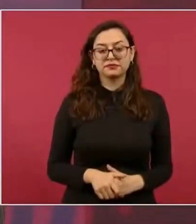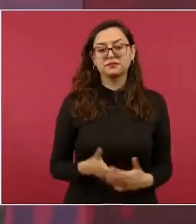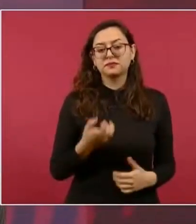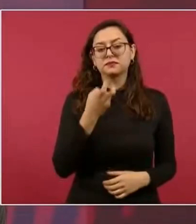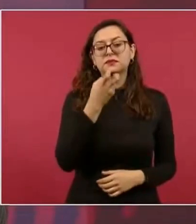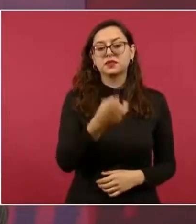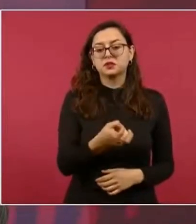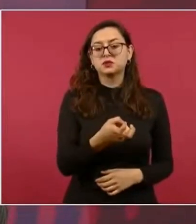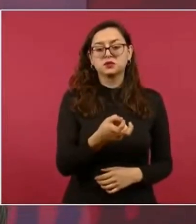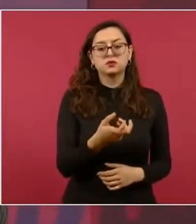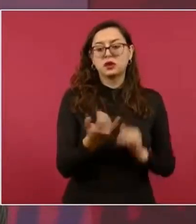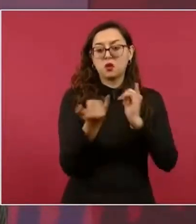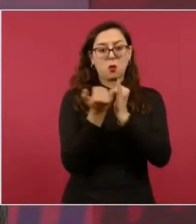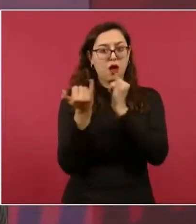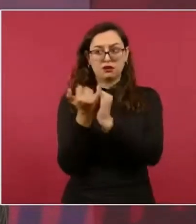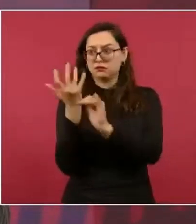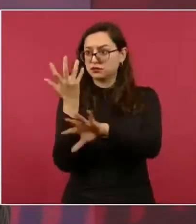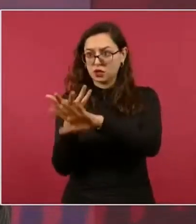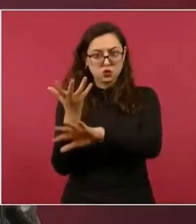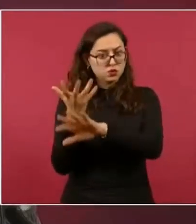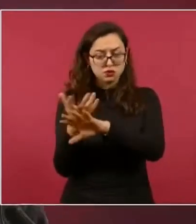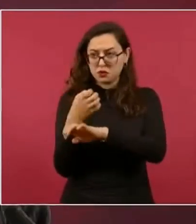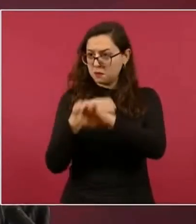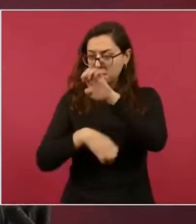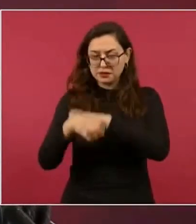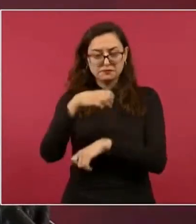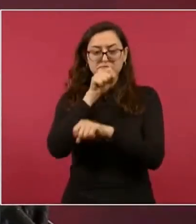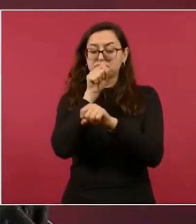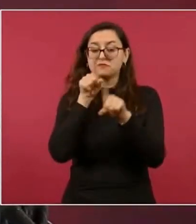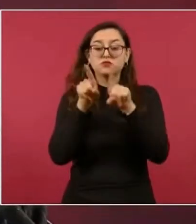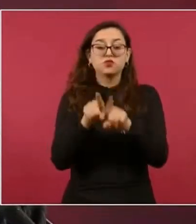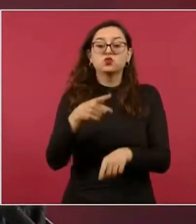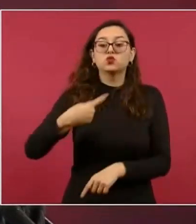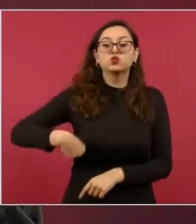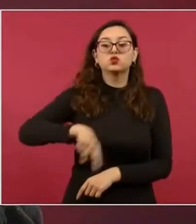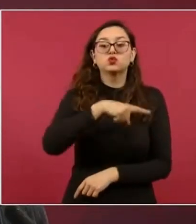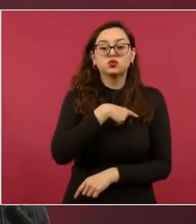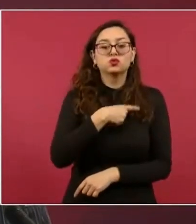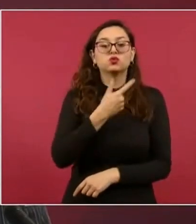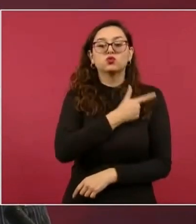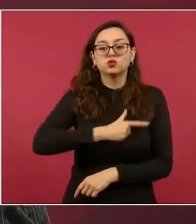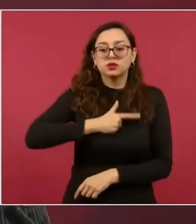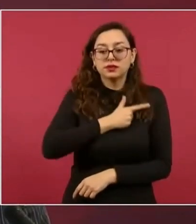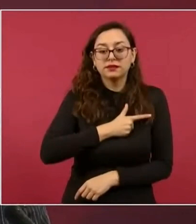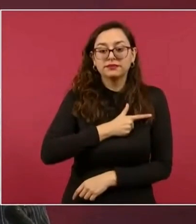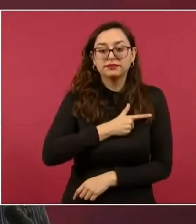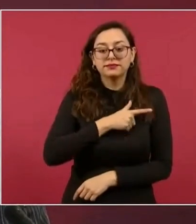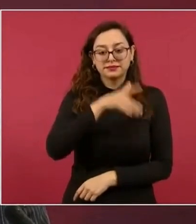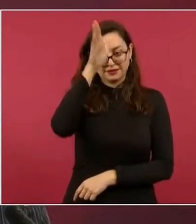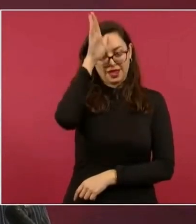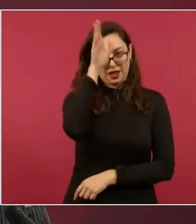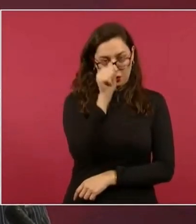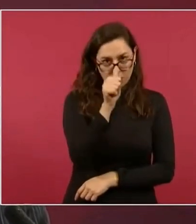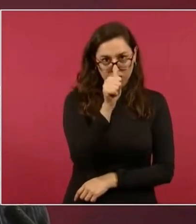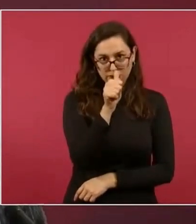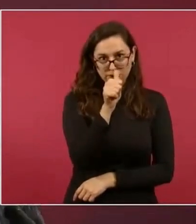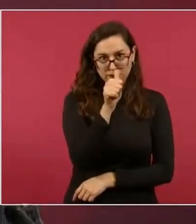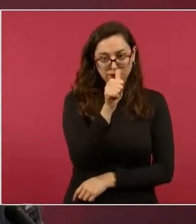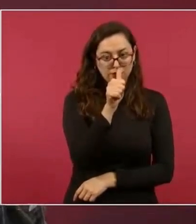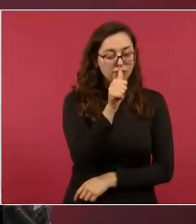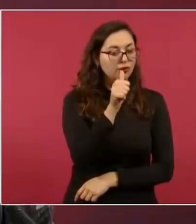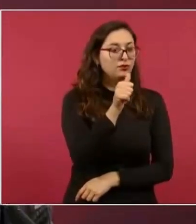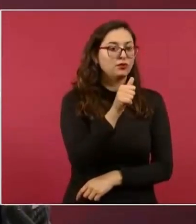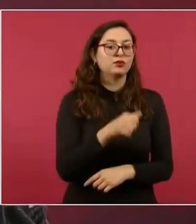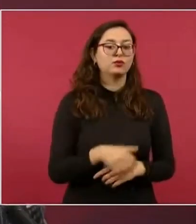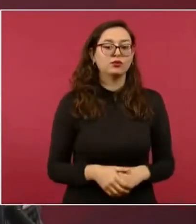con las empresas estadounidenses y siempre buscamos la conciliación. Les decía